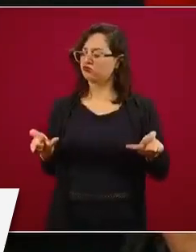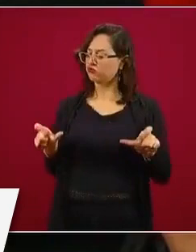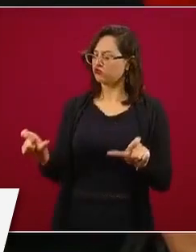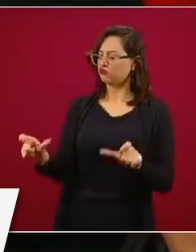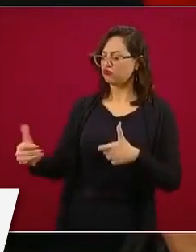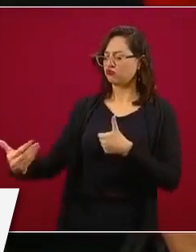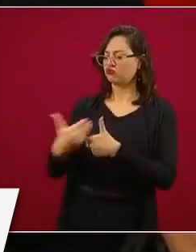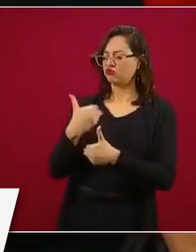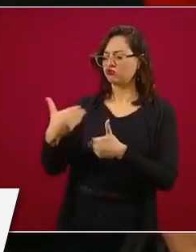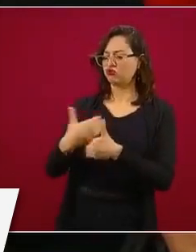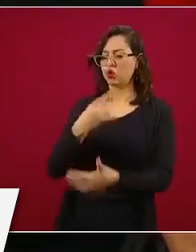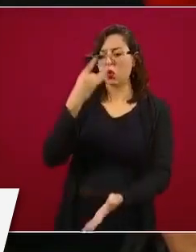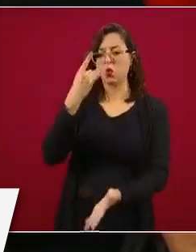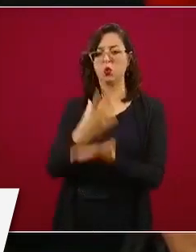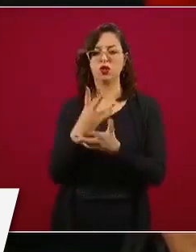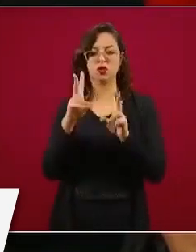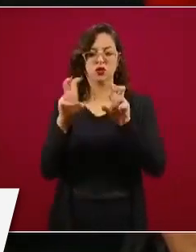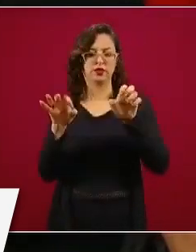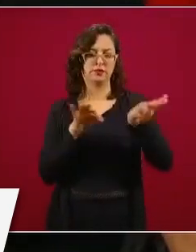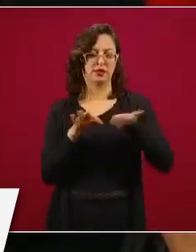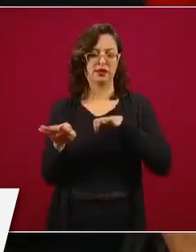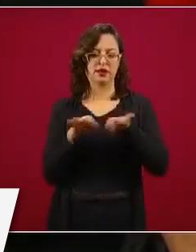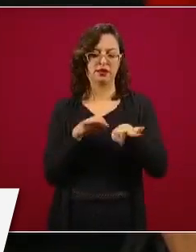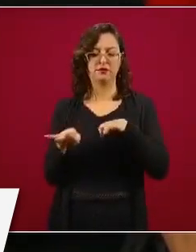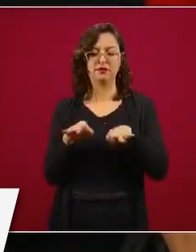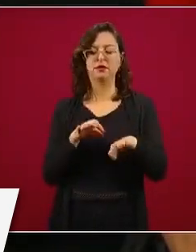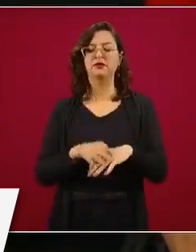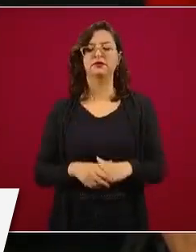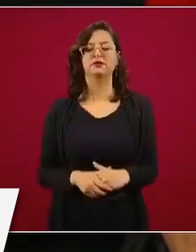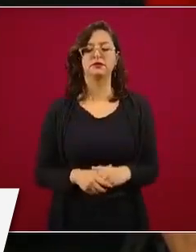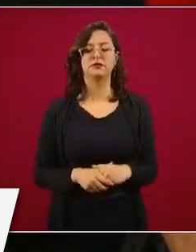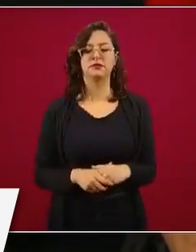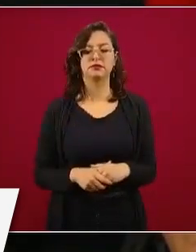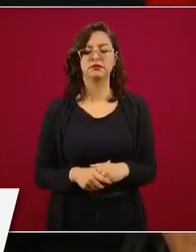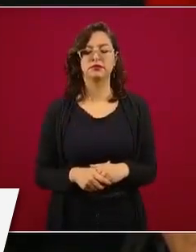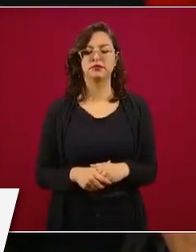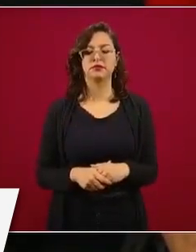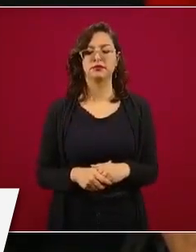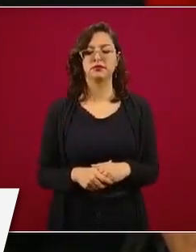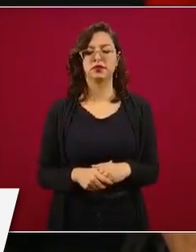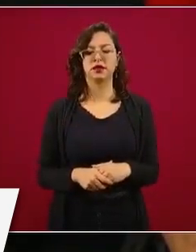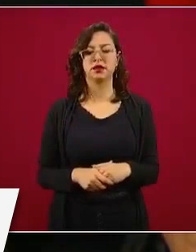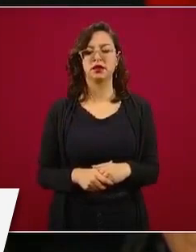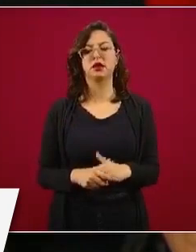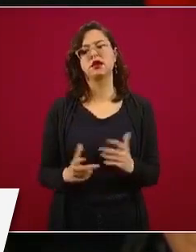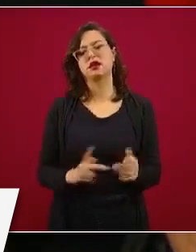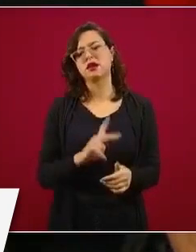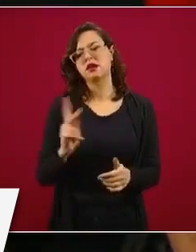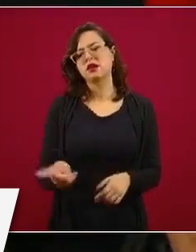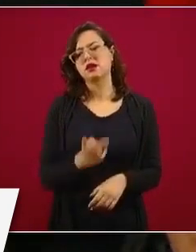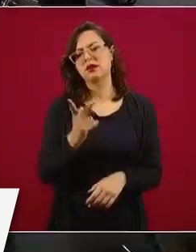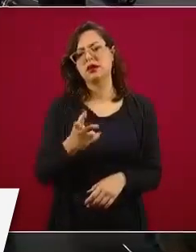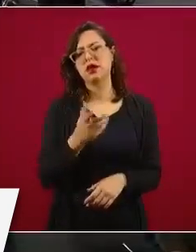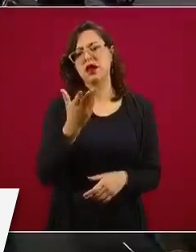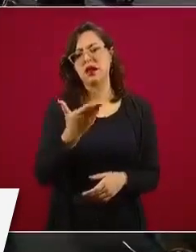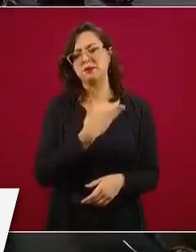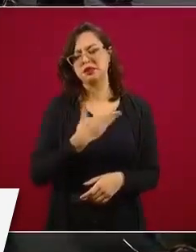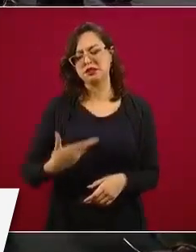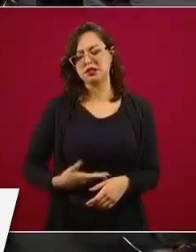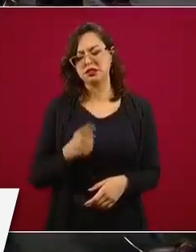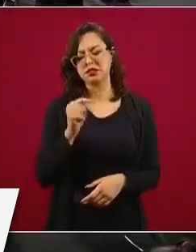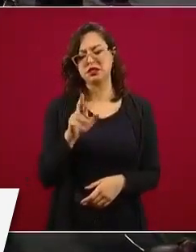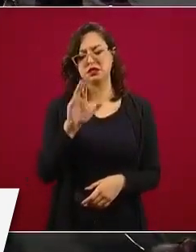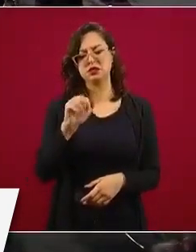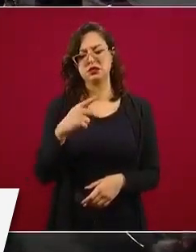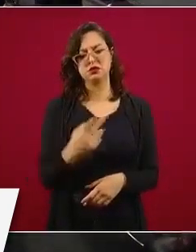para viajes esenciales. Y bueno, preguntarle, presidente, si invitó al presidente Trump a visitar a